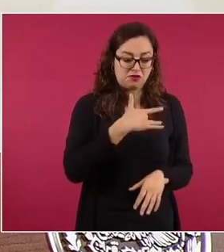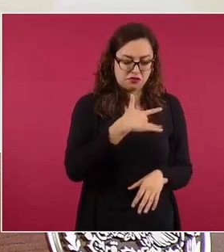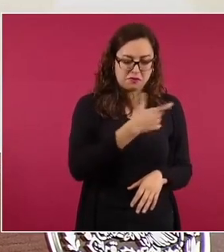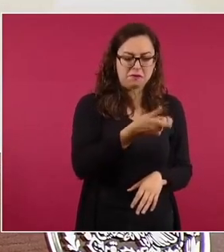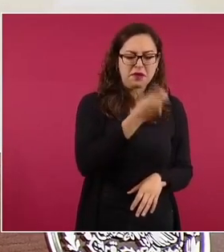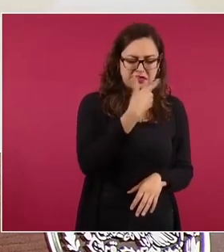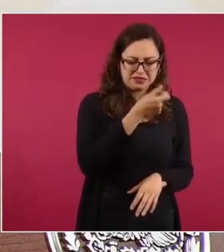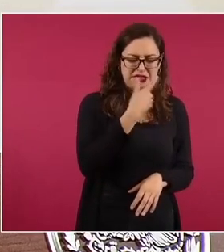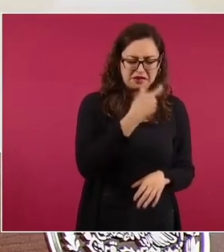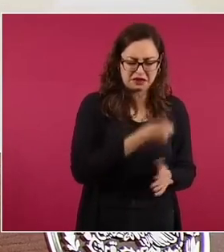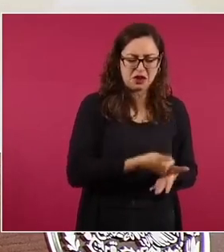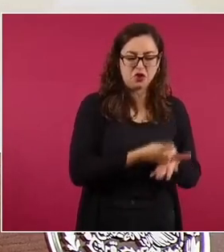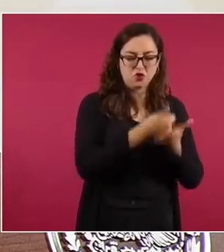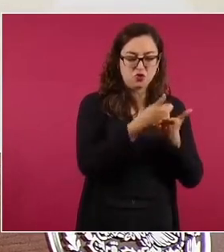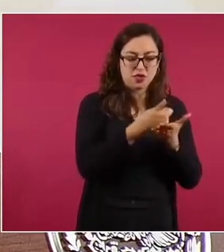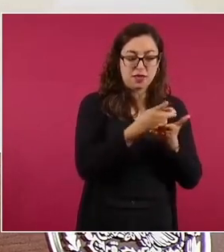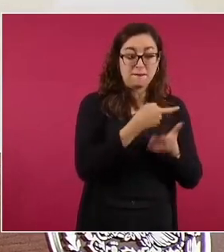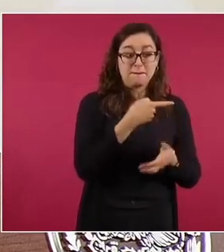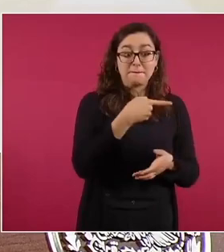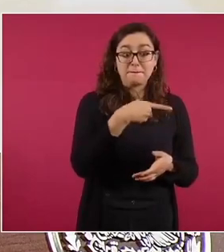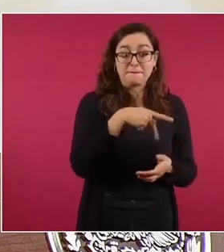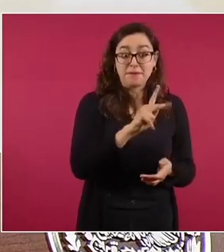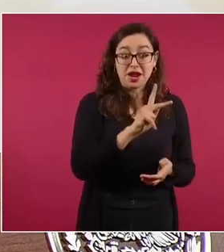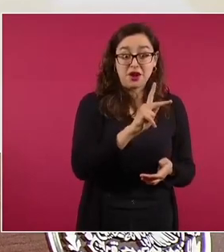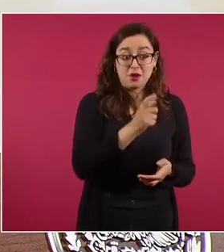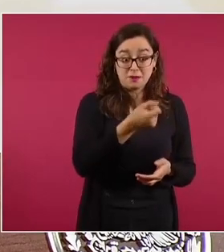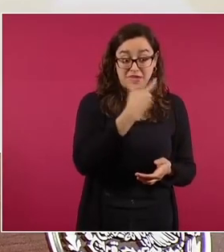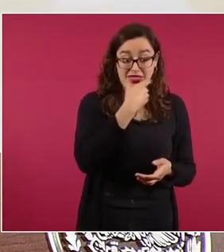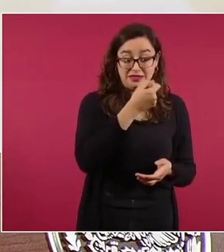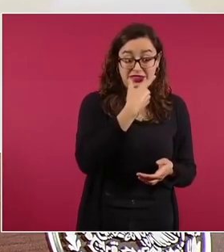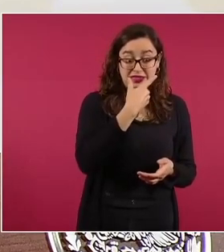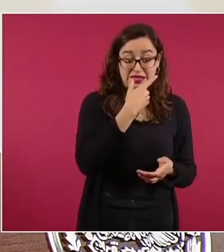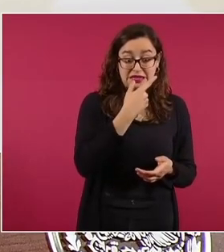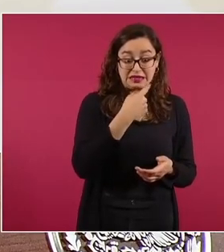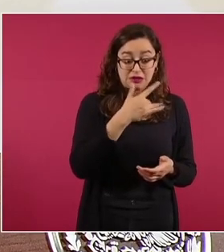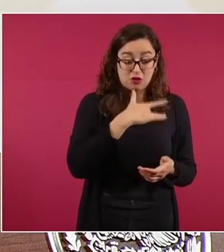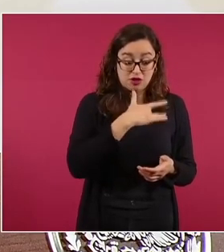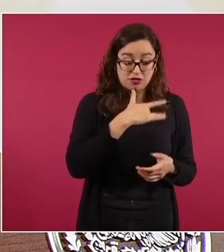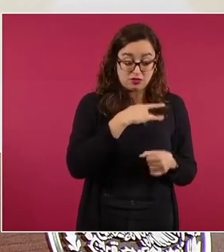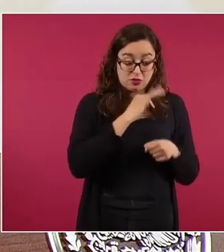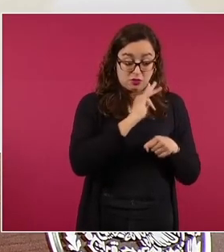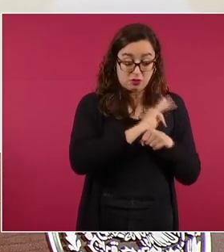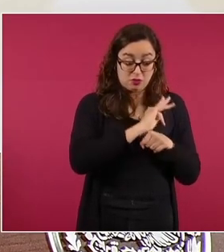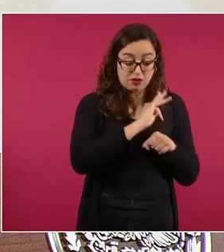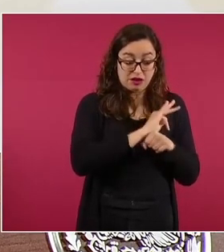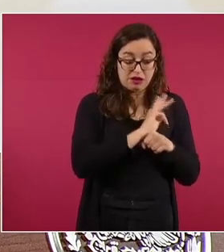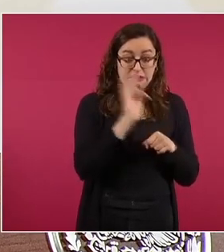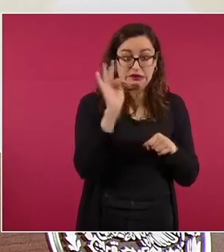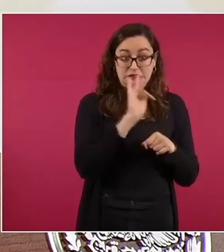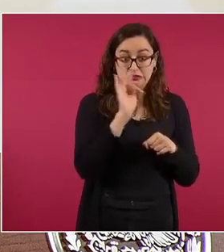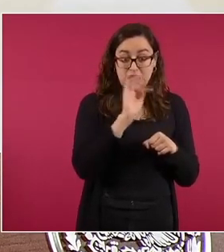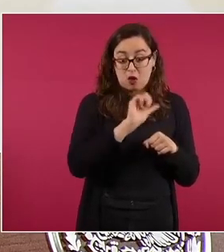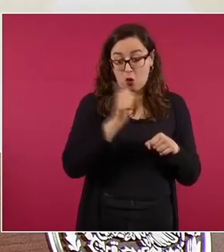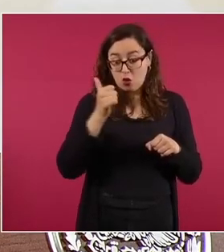infarto, pueda afectar otros órganos